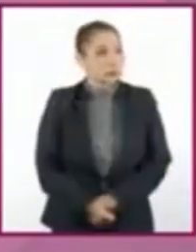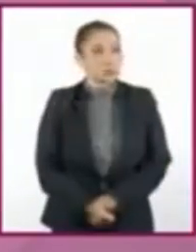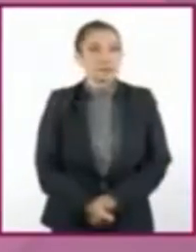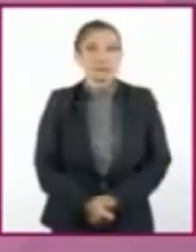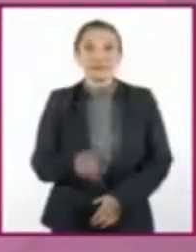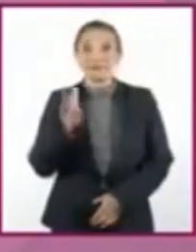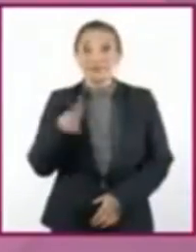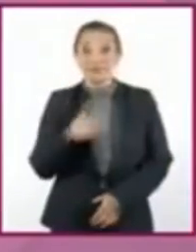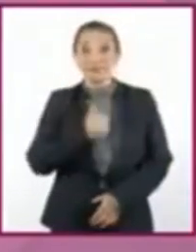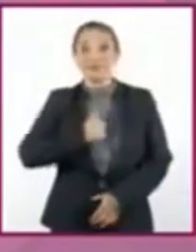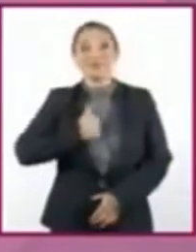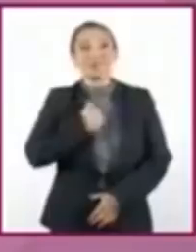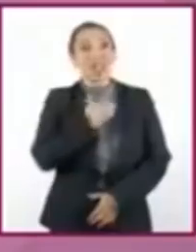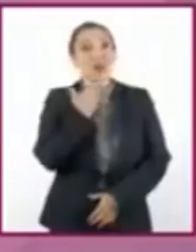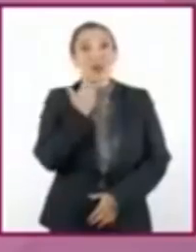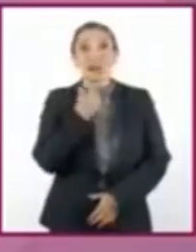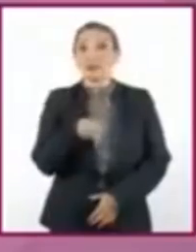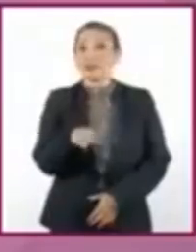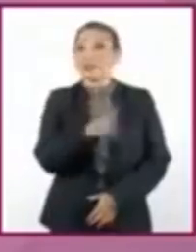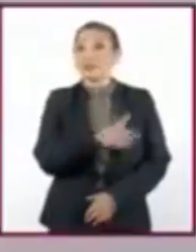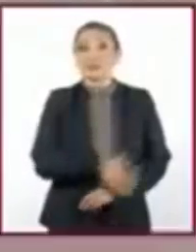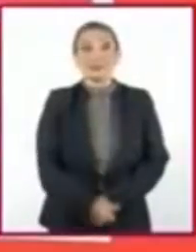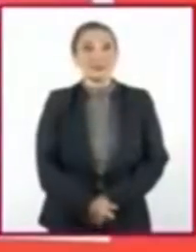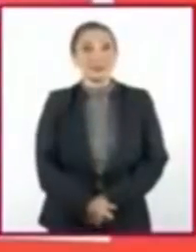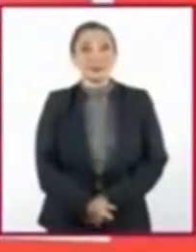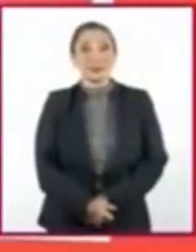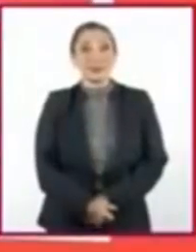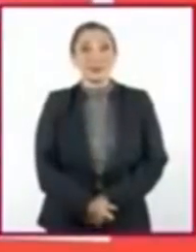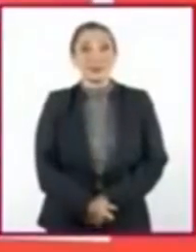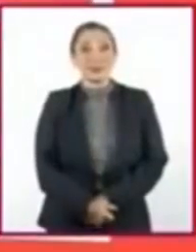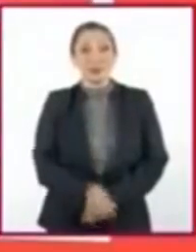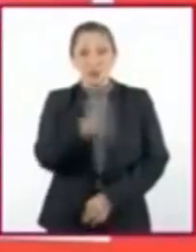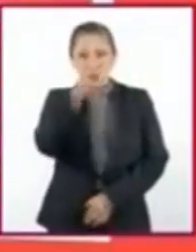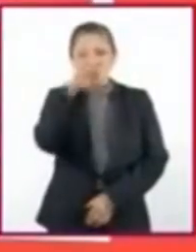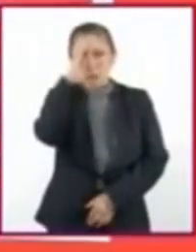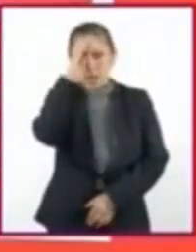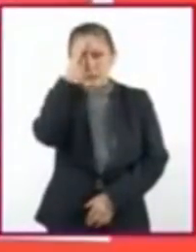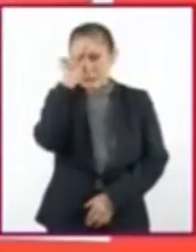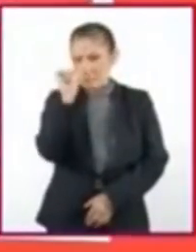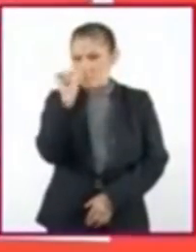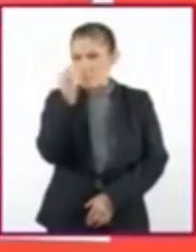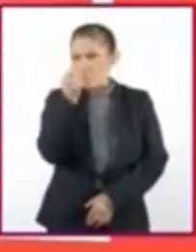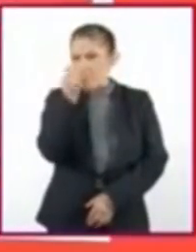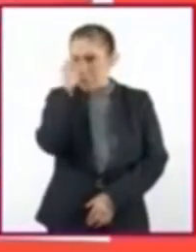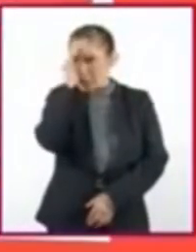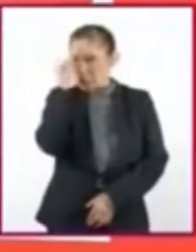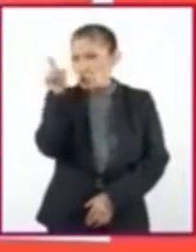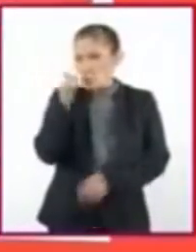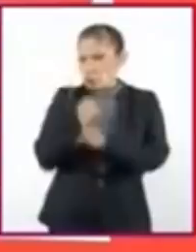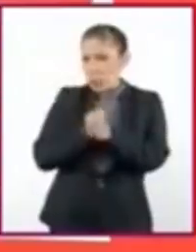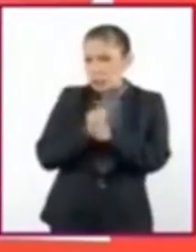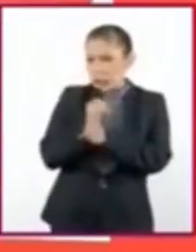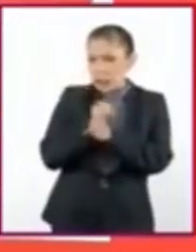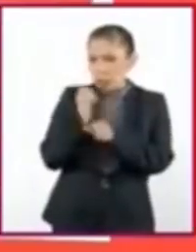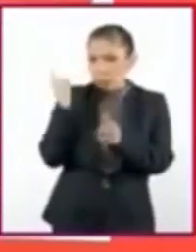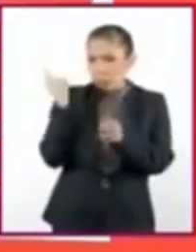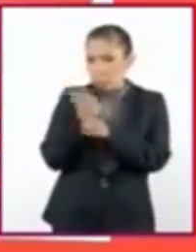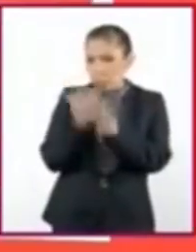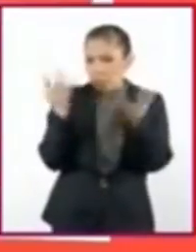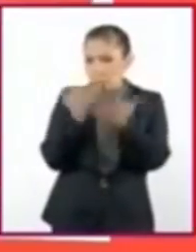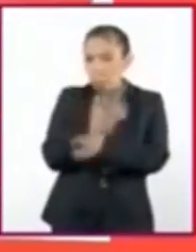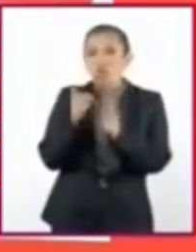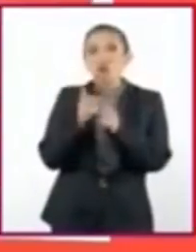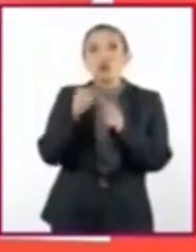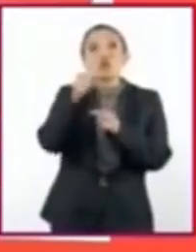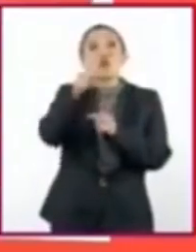Desafortunadamente, dejaron de existir. Piensen un poco, indaguen y descubran cómo era el